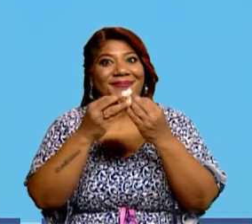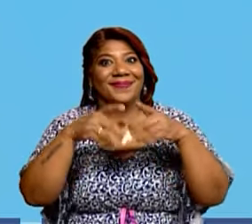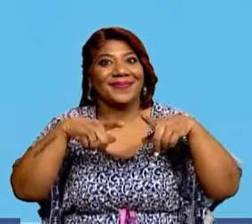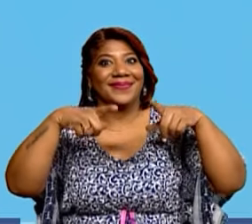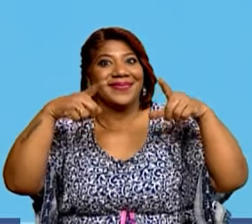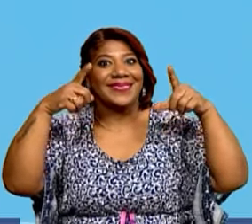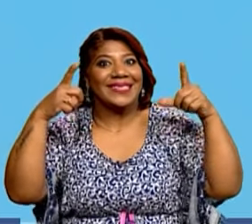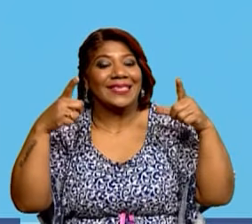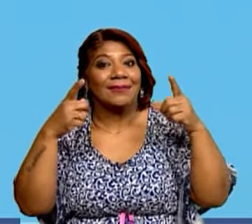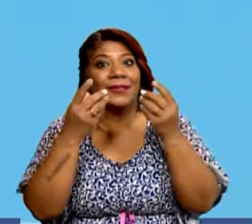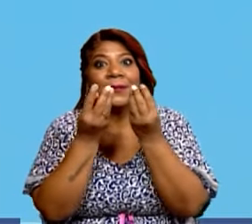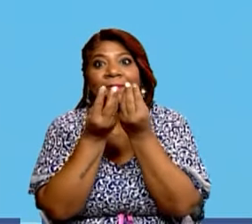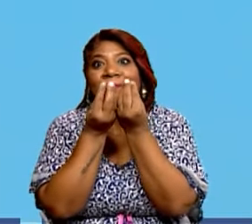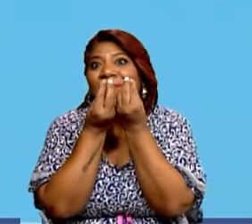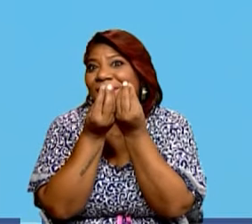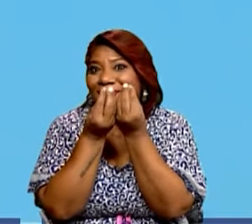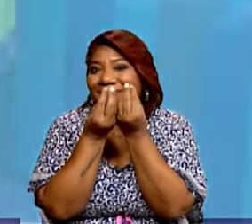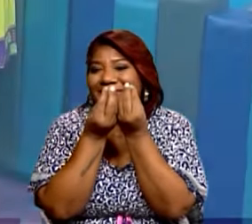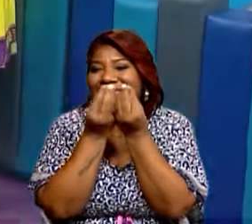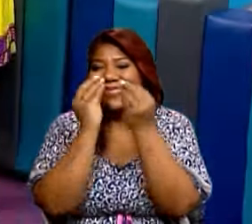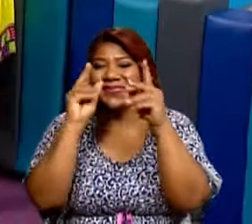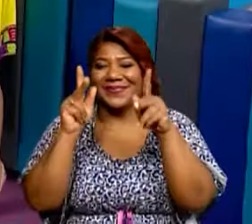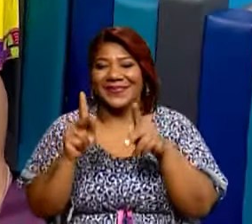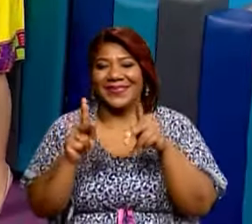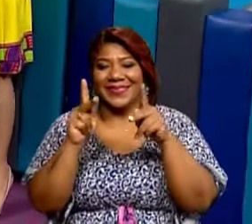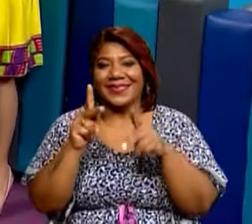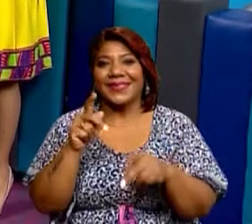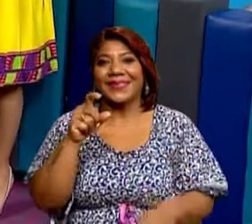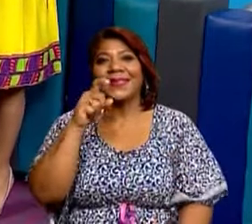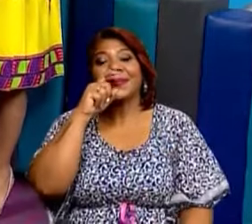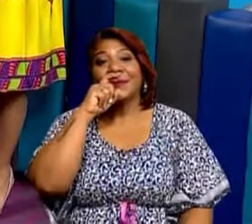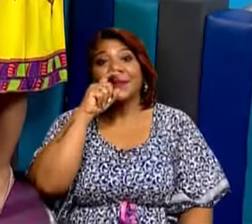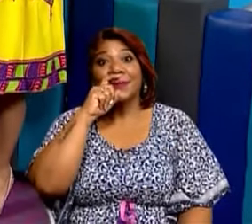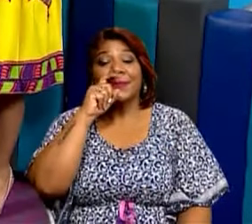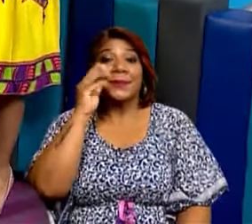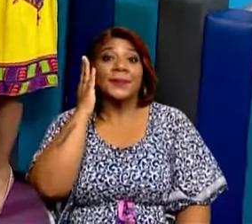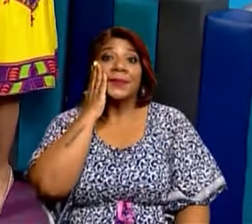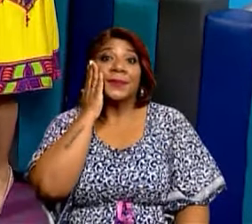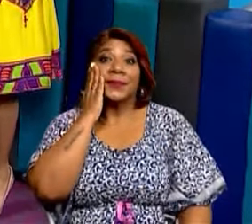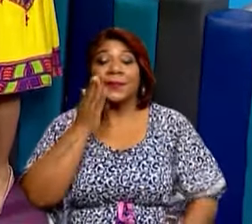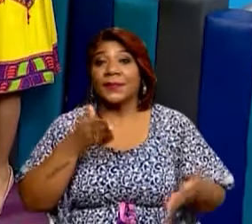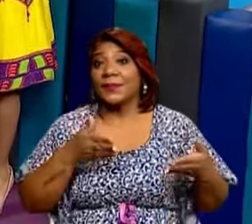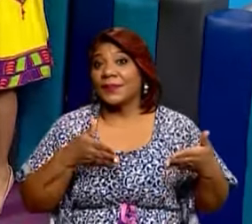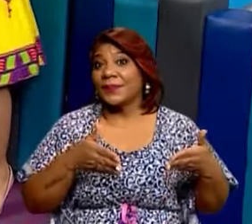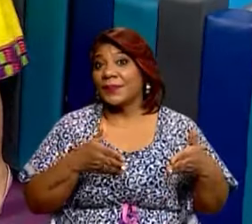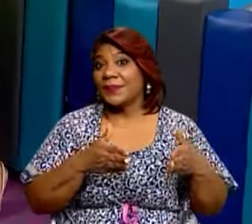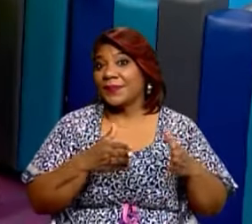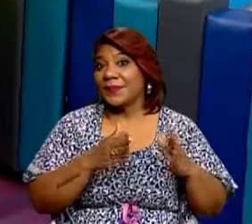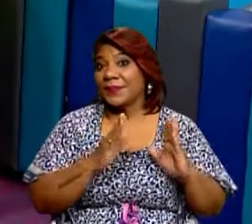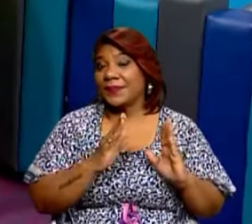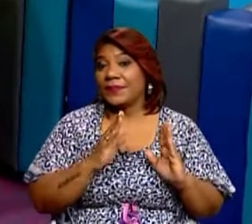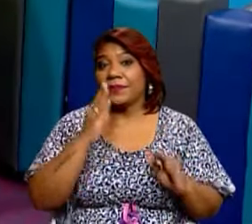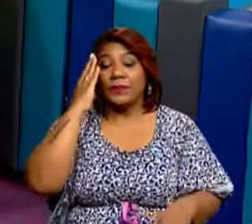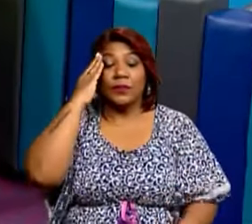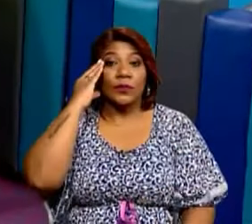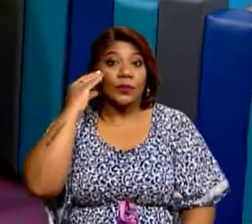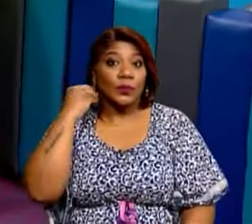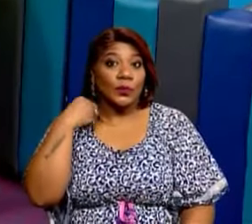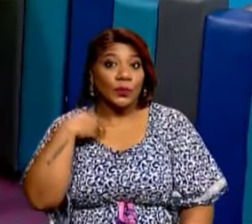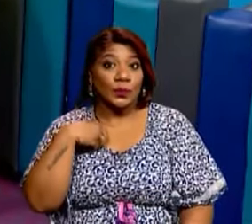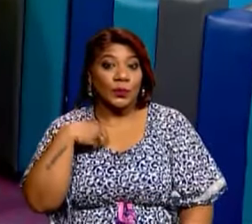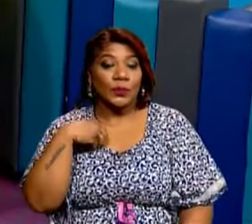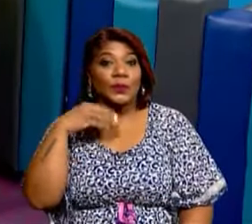está formada por nuestros padres, los hijos o nosotros y también en este caso por los